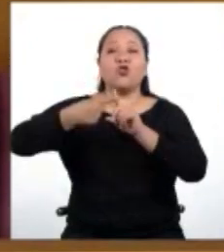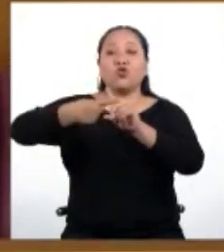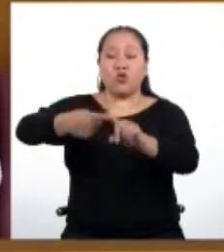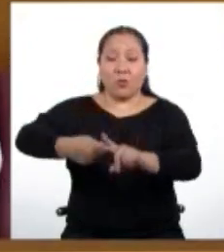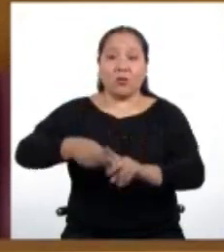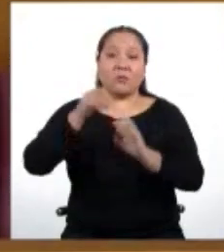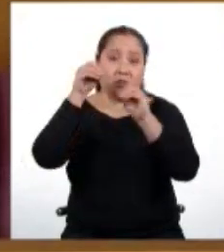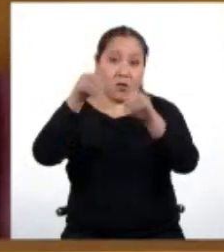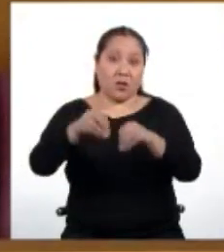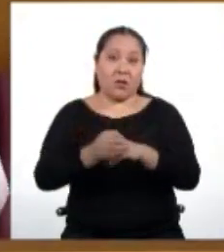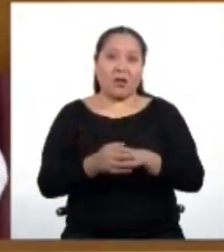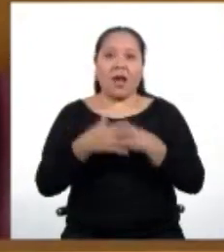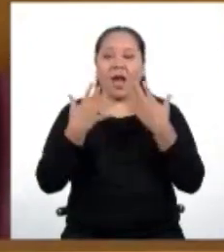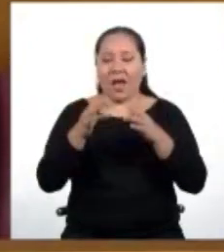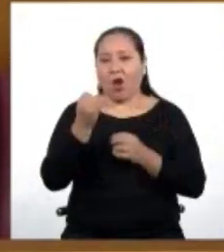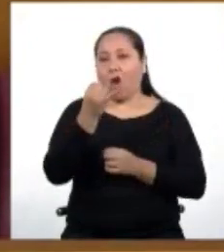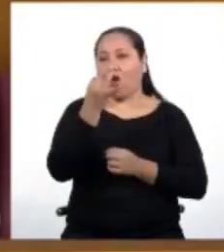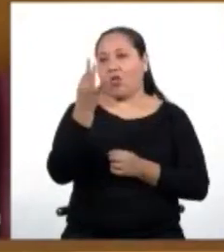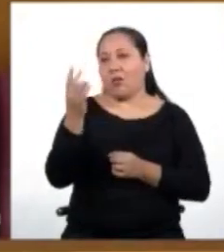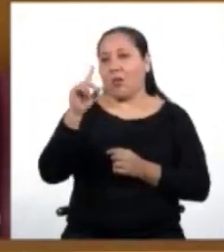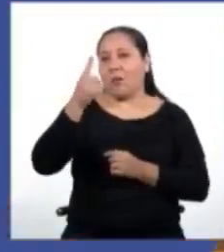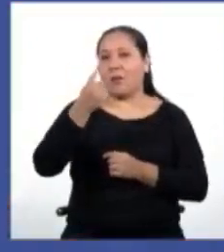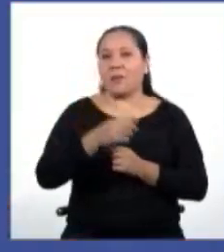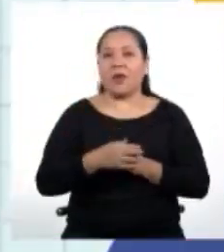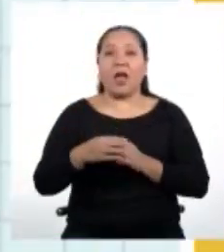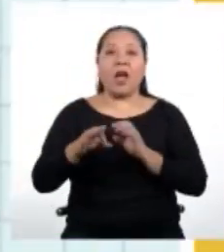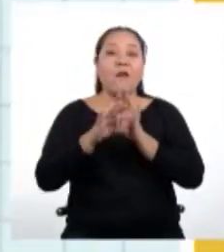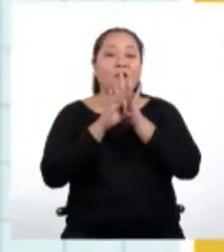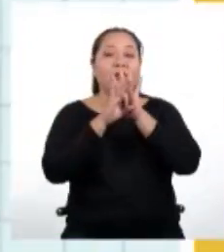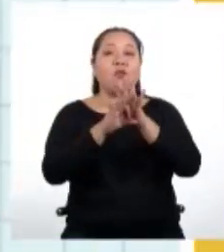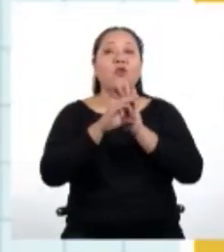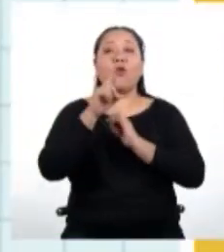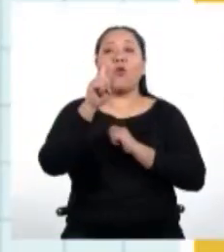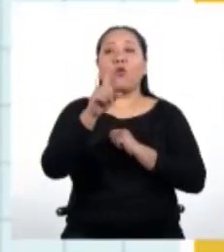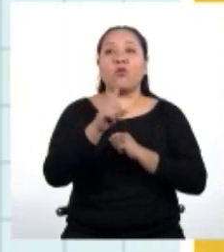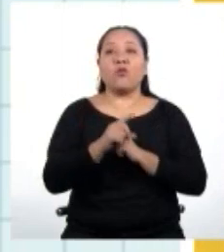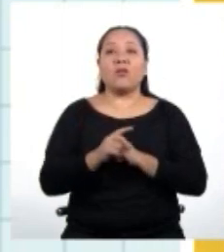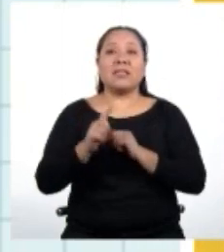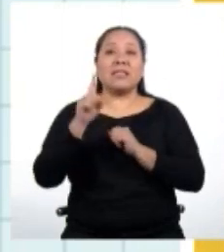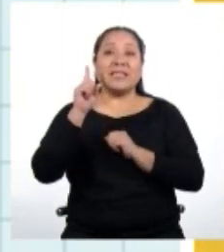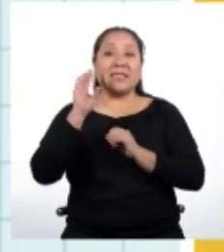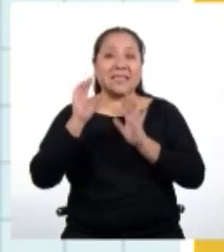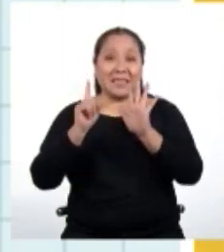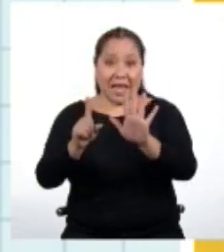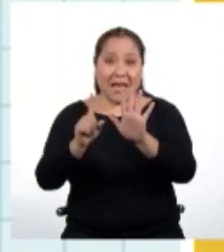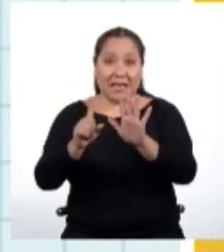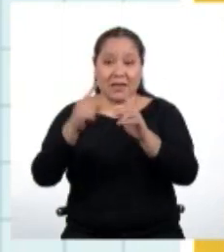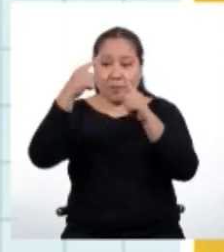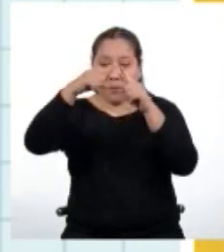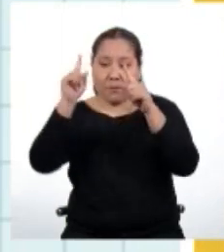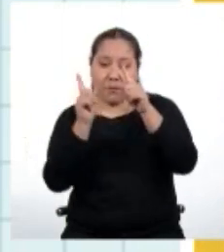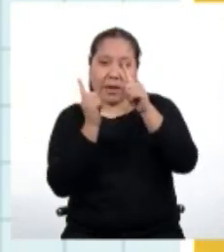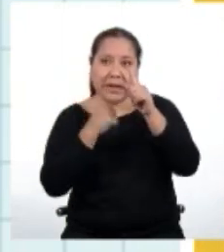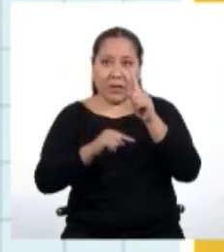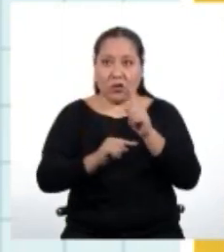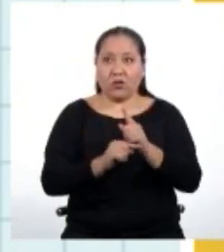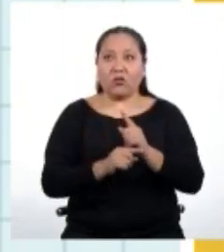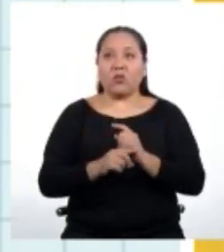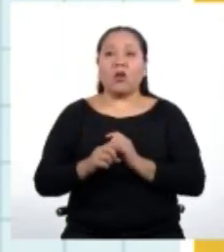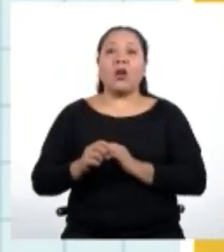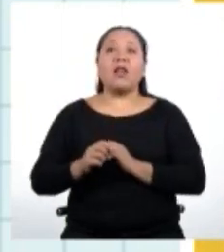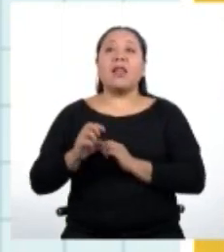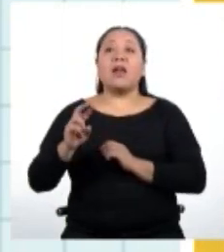Entonces, contemos. La figura 1 tiene 6 palitos. La figura 2 tiene